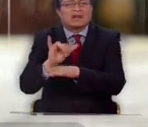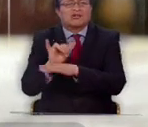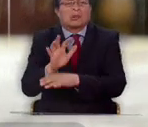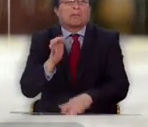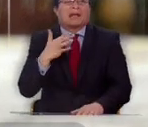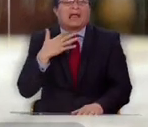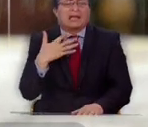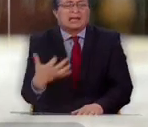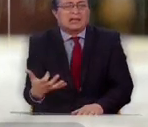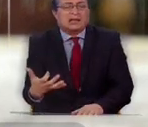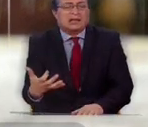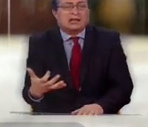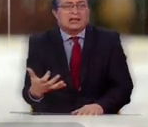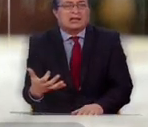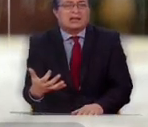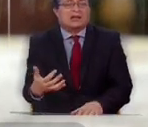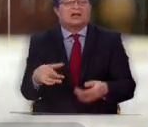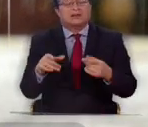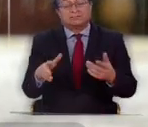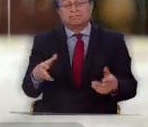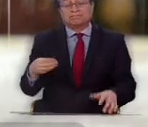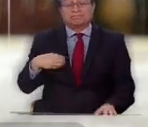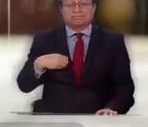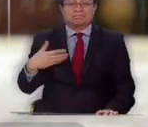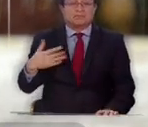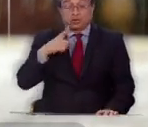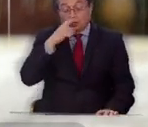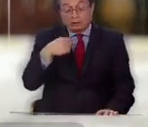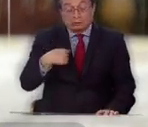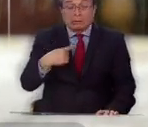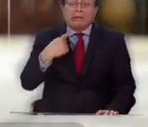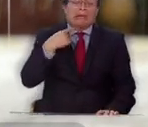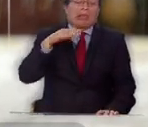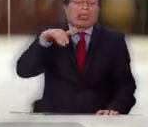Las pobres gentes como yo.